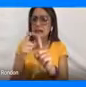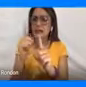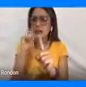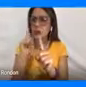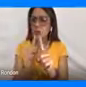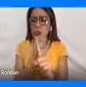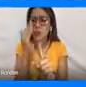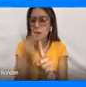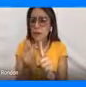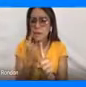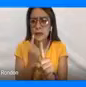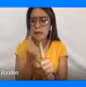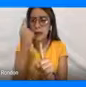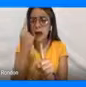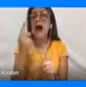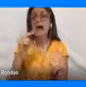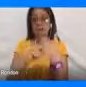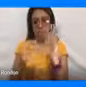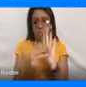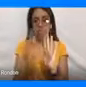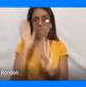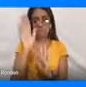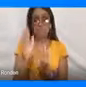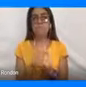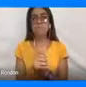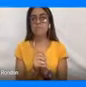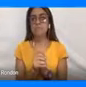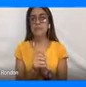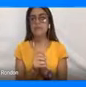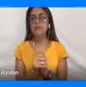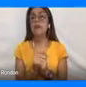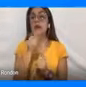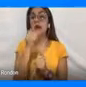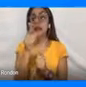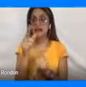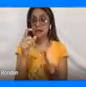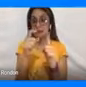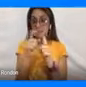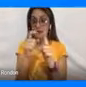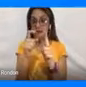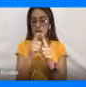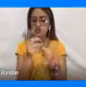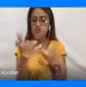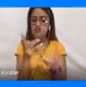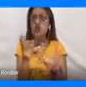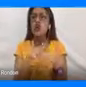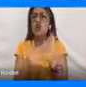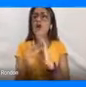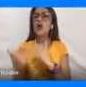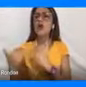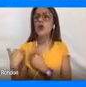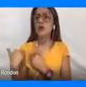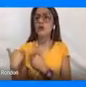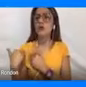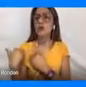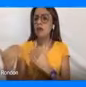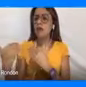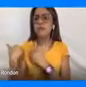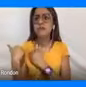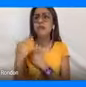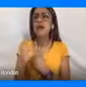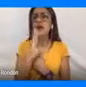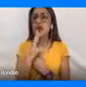acá vamos a definir un poco qué es, y la corresponsabilidad es esa responsabilidad que poseen